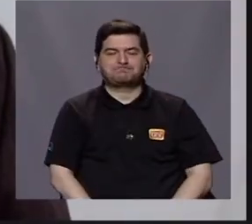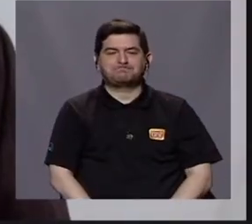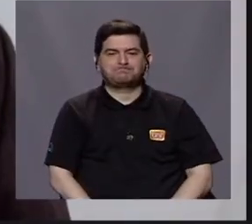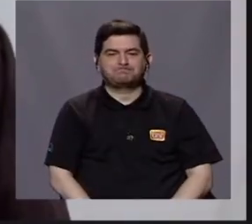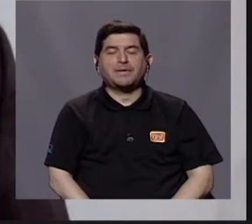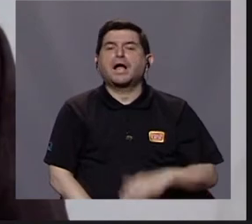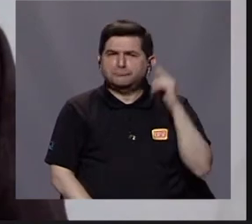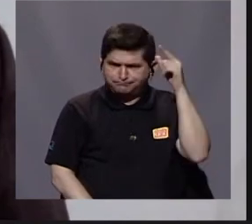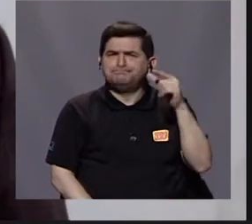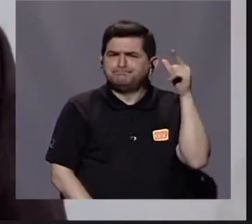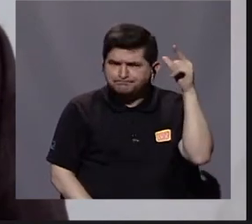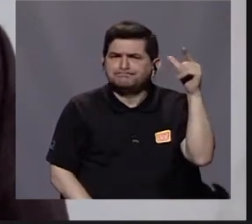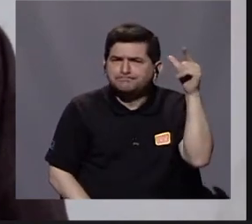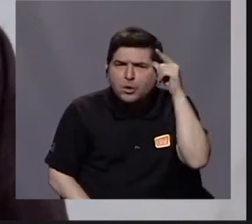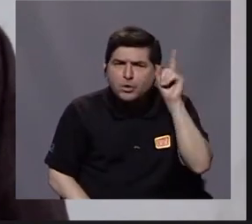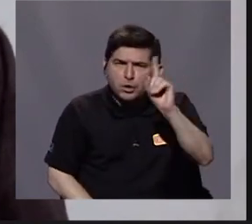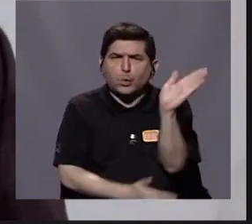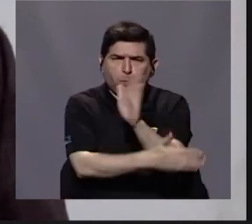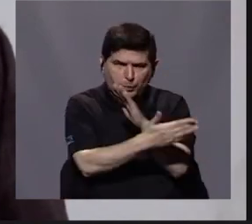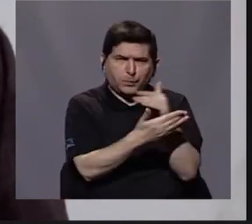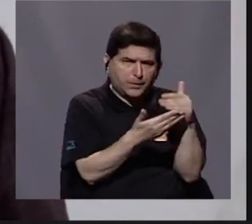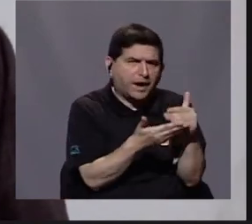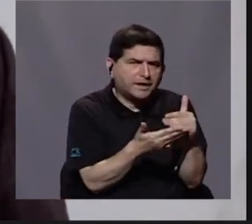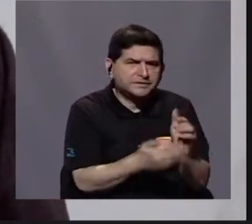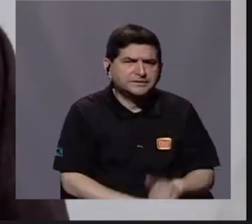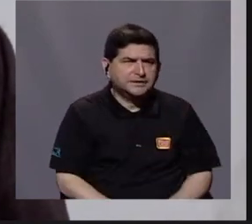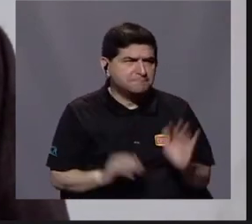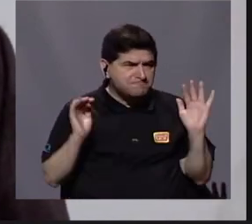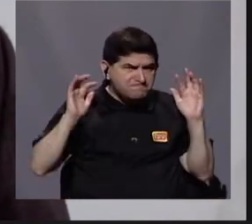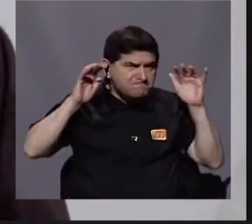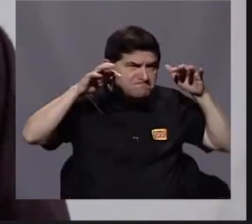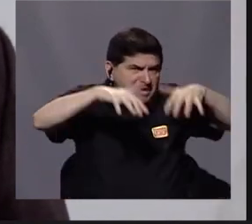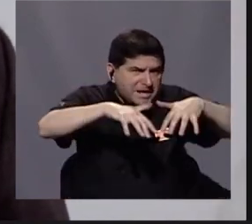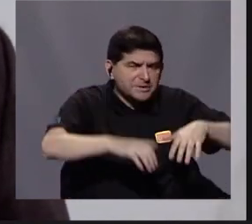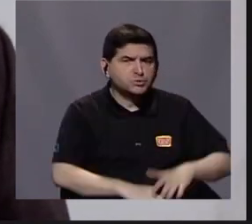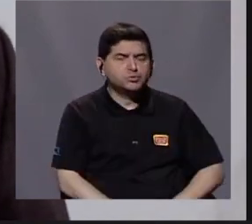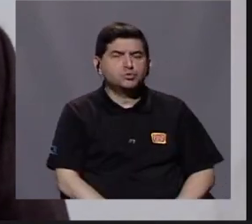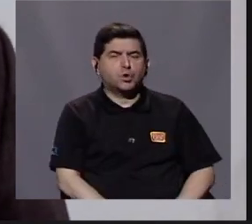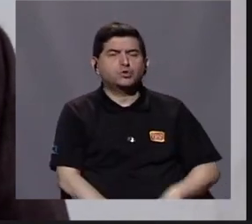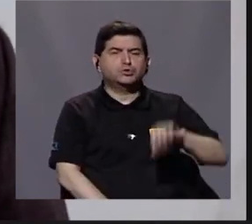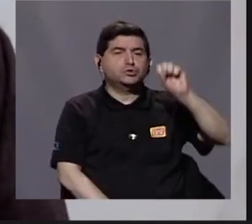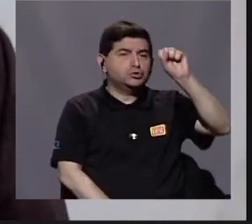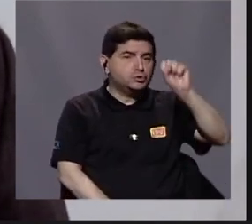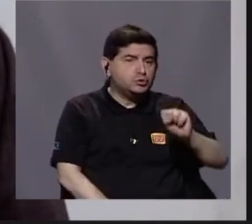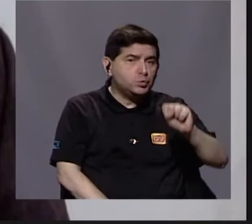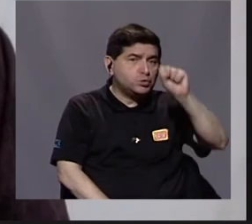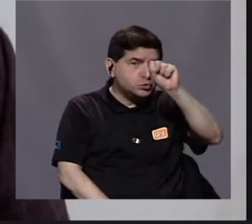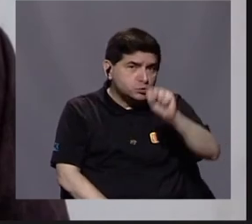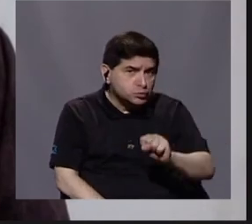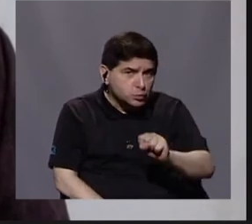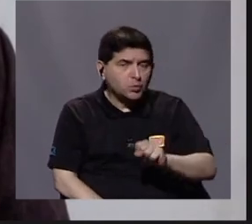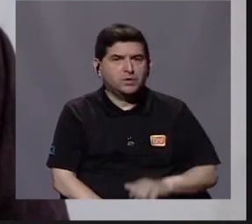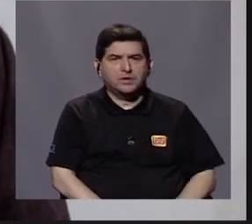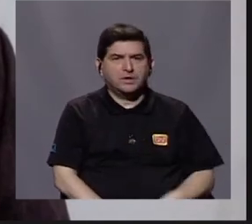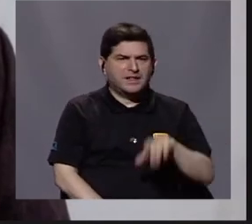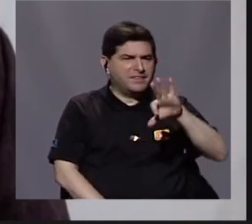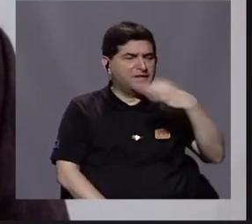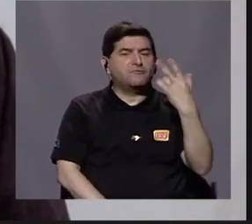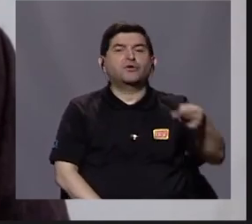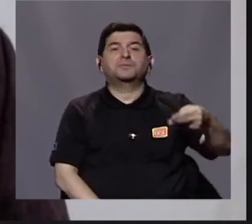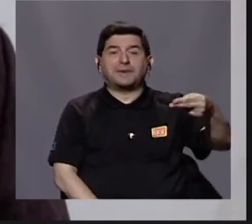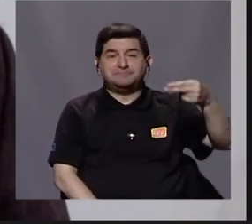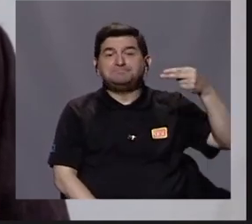Bueno, indudablemente, por un lado, la migración sur-sur, que la podemos ubicar inclusive de manera